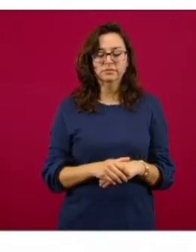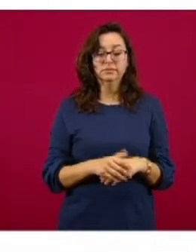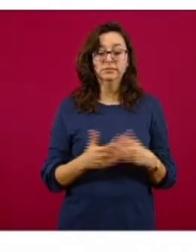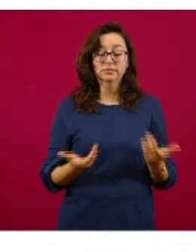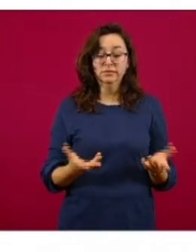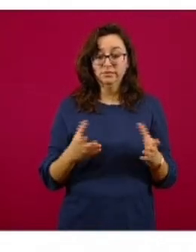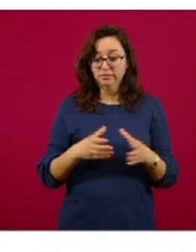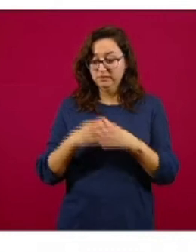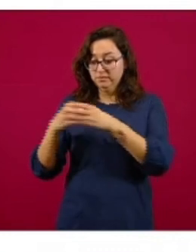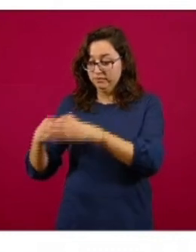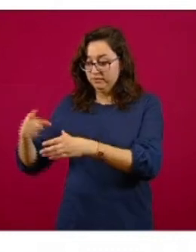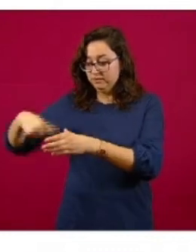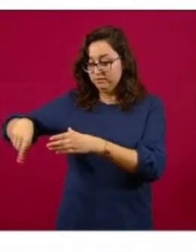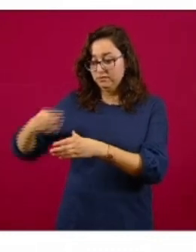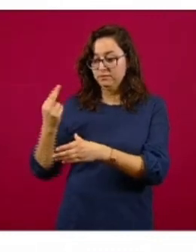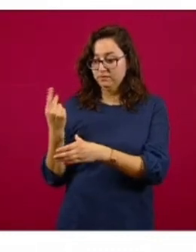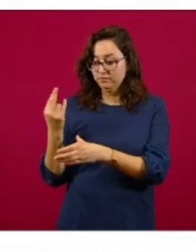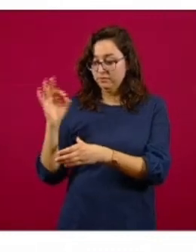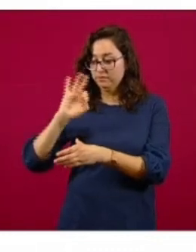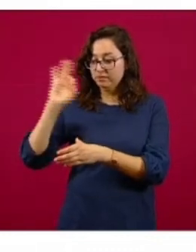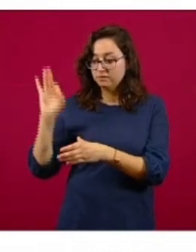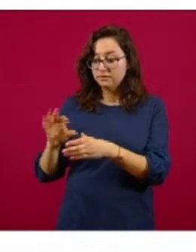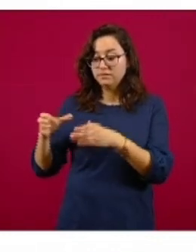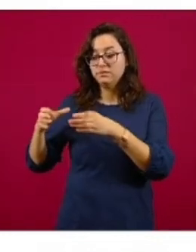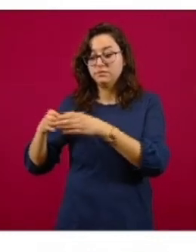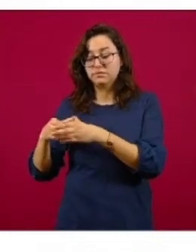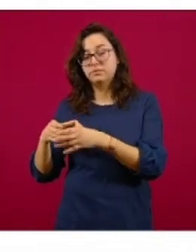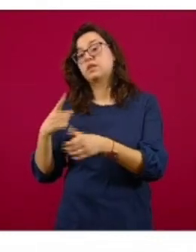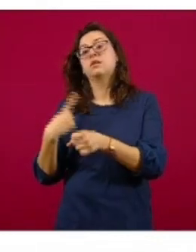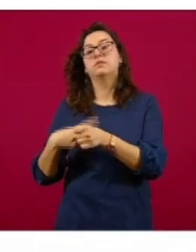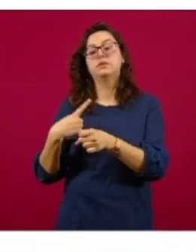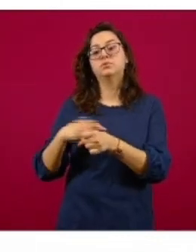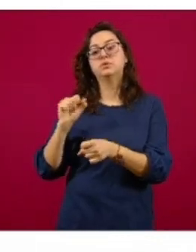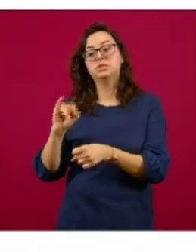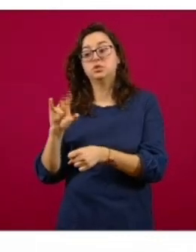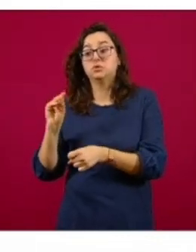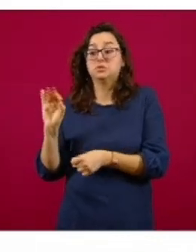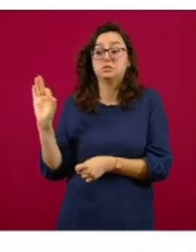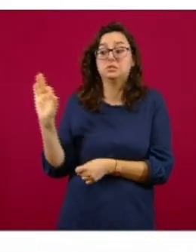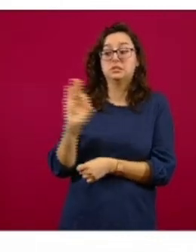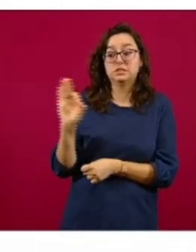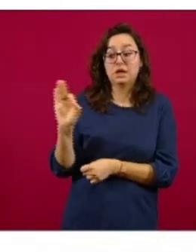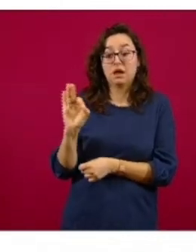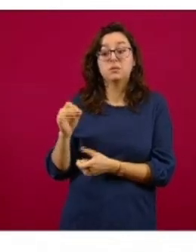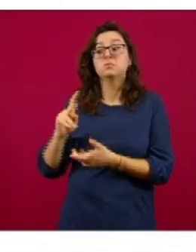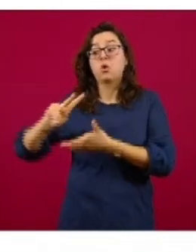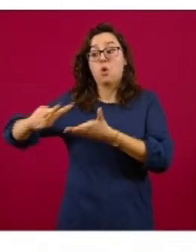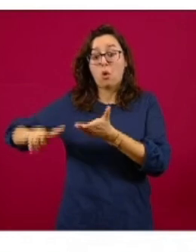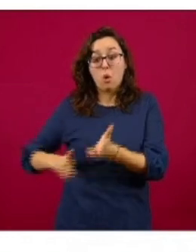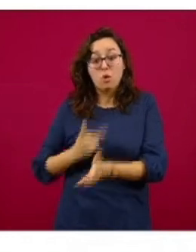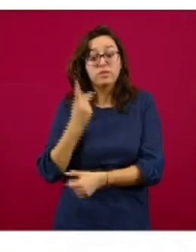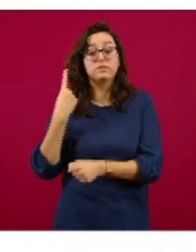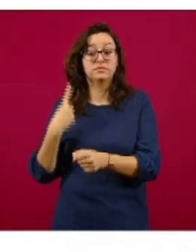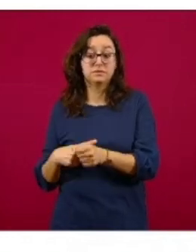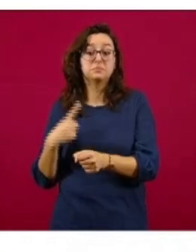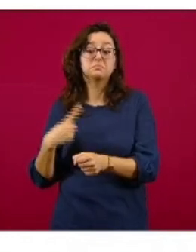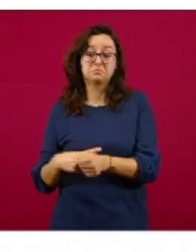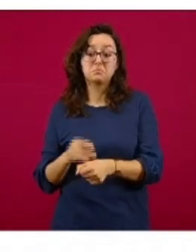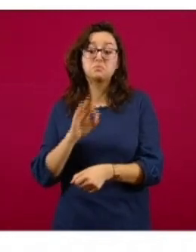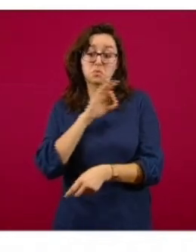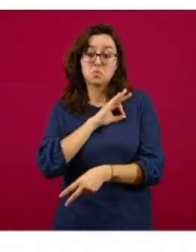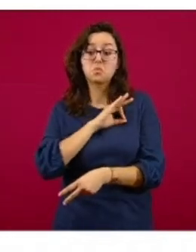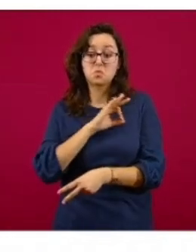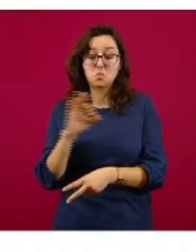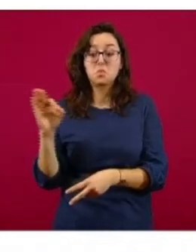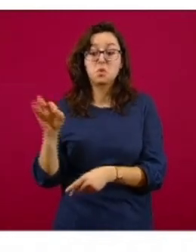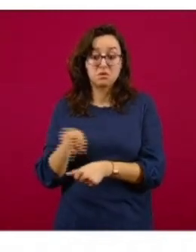25%, que además, pues mucha gente no sabe si lo tuvo o no, hay posibilidades de reinfección. Es